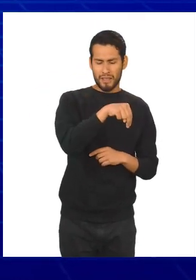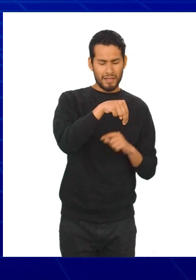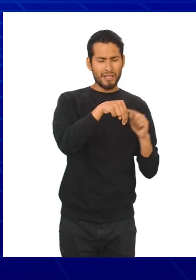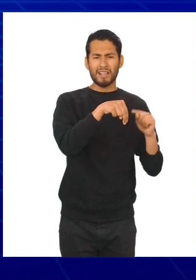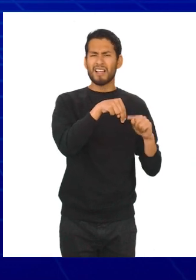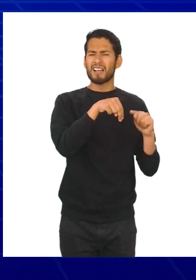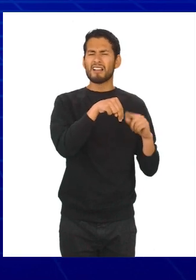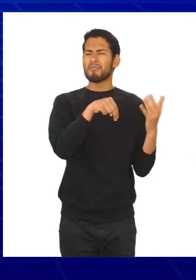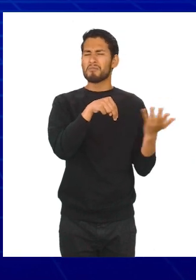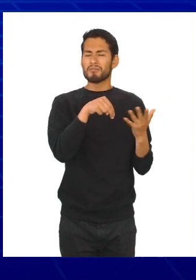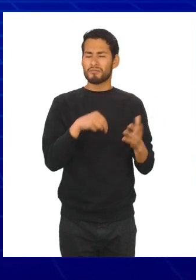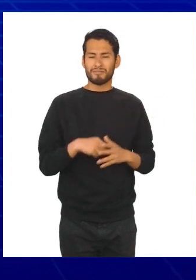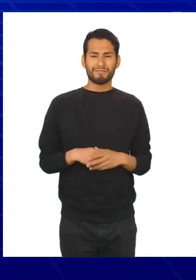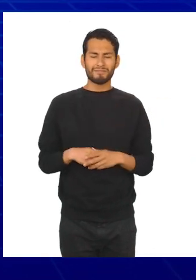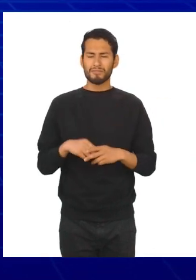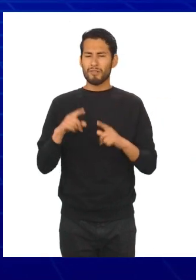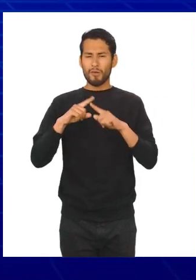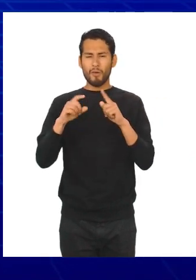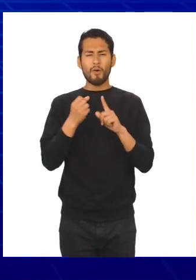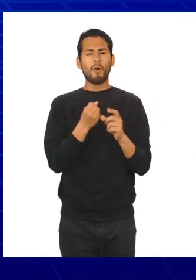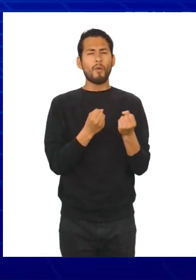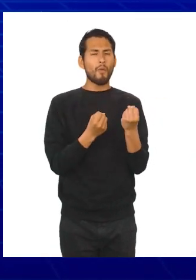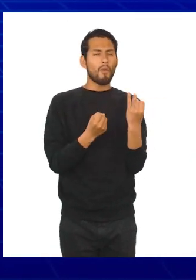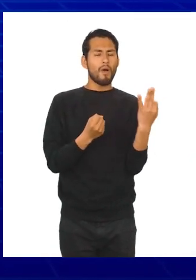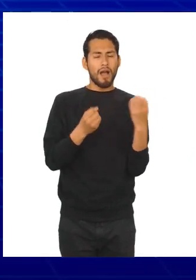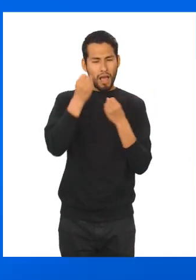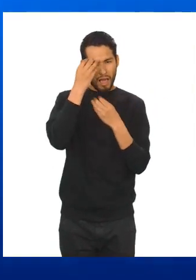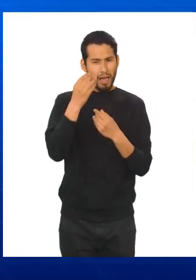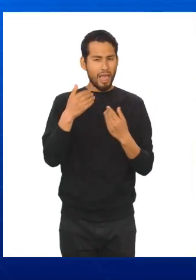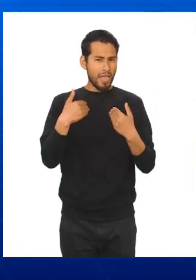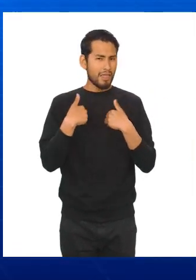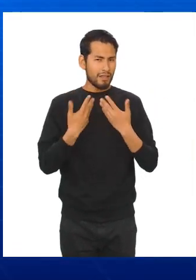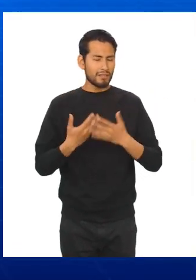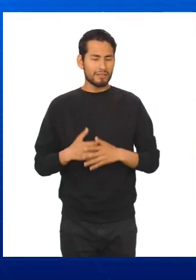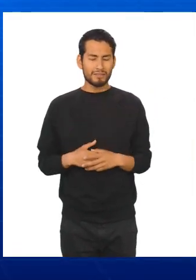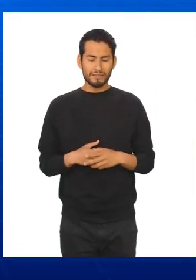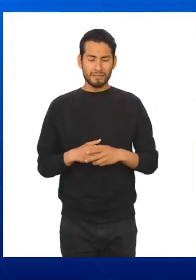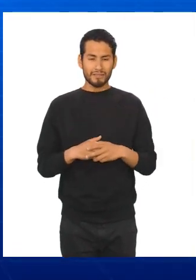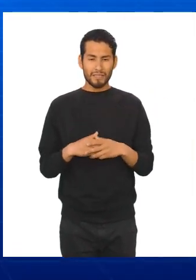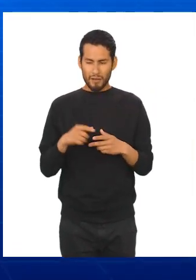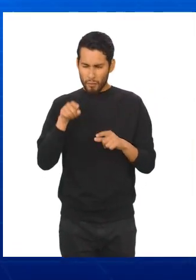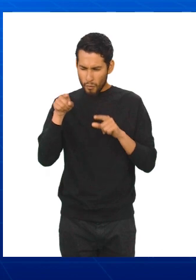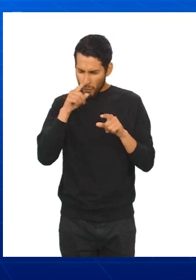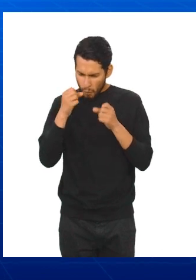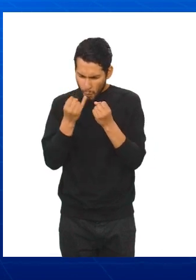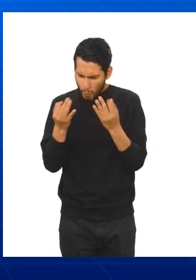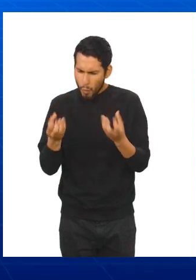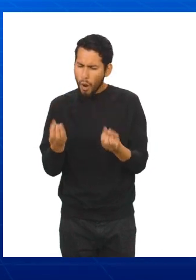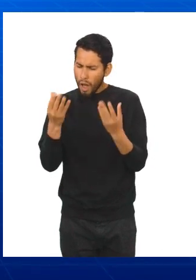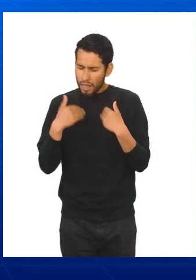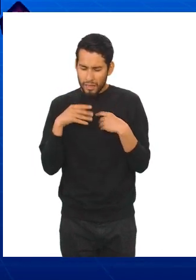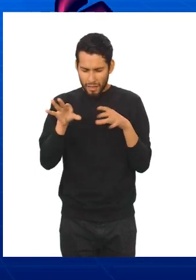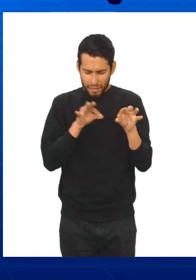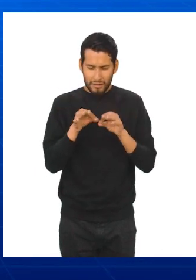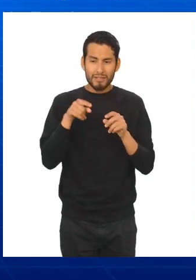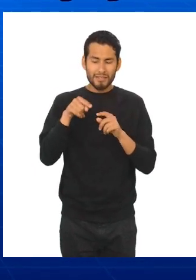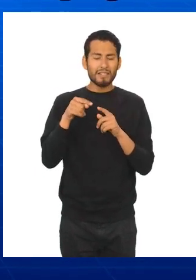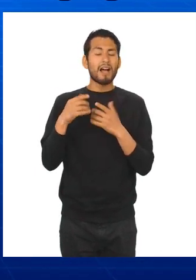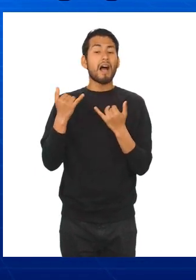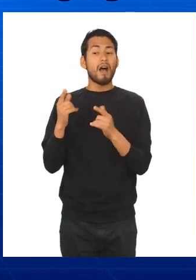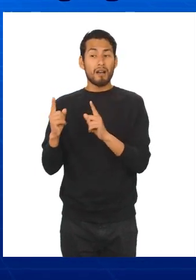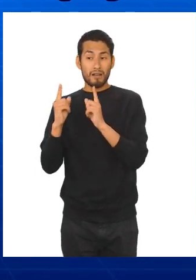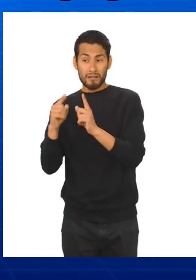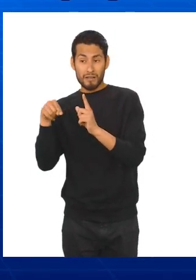donde n representa la cantidad de datos que disponemos. Una vez escogido el número de intervalos, se determina la